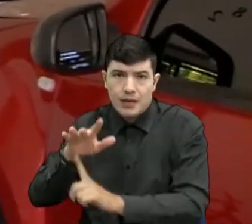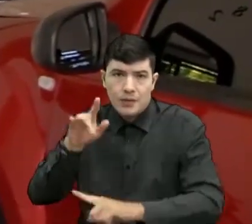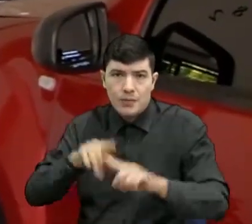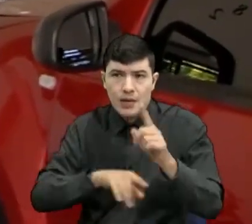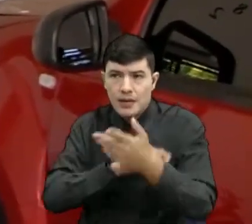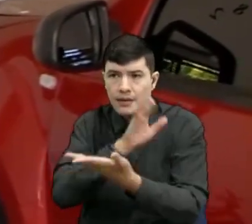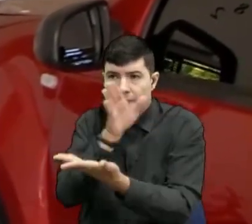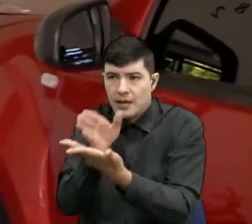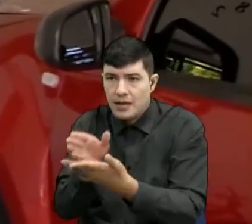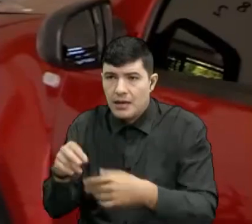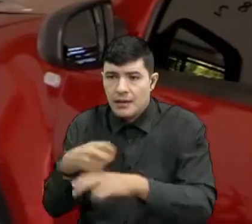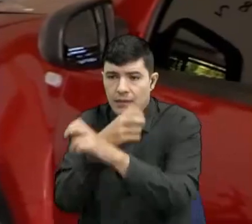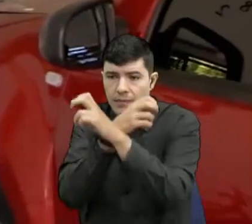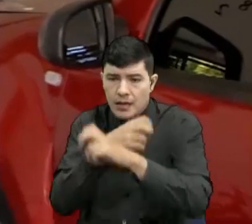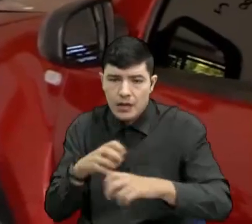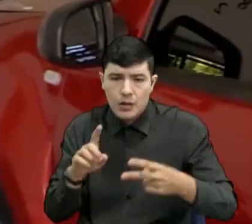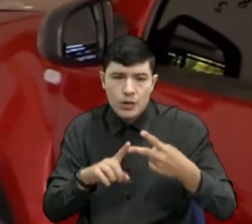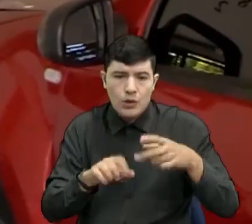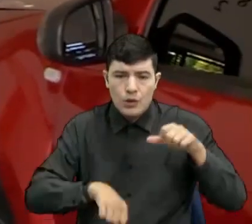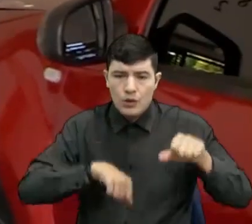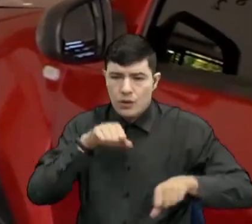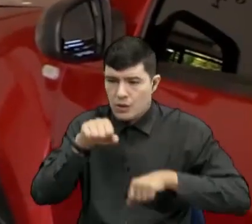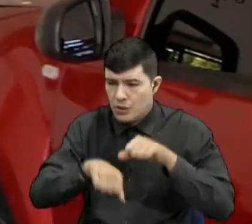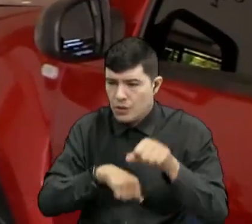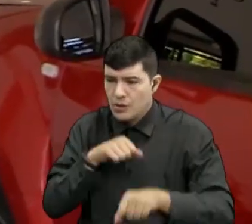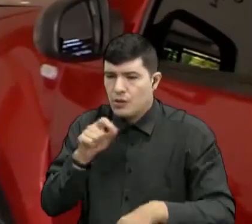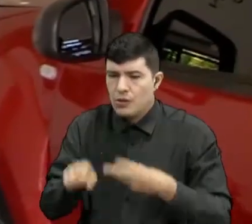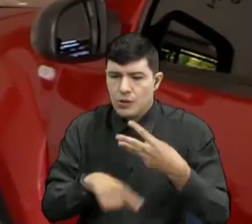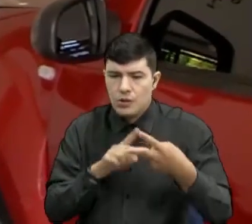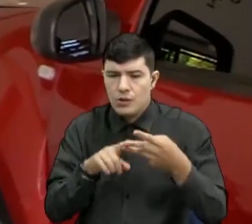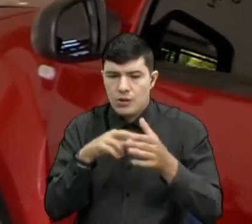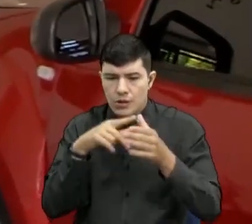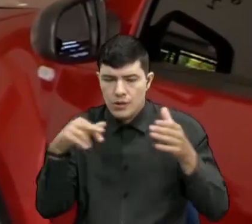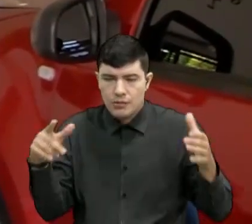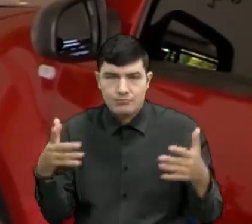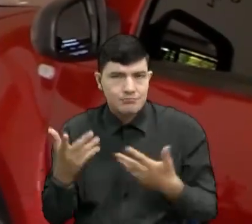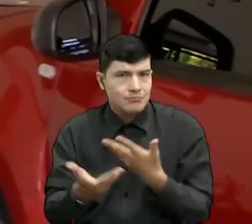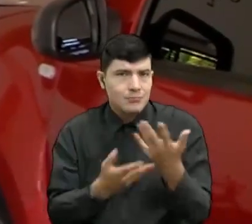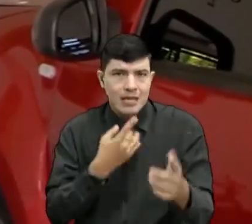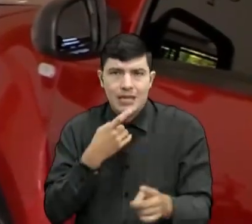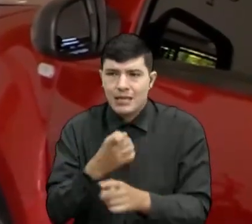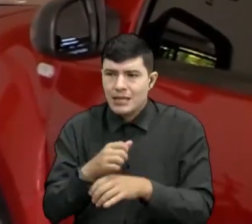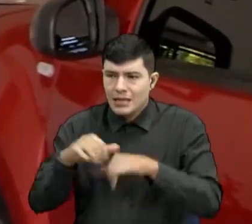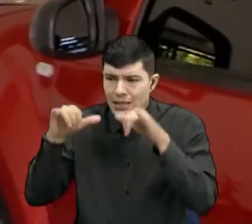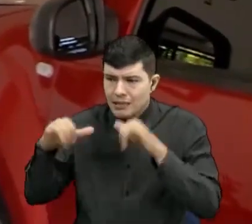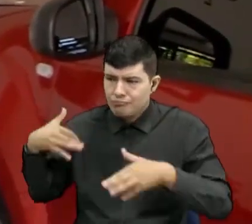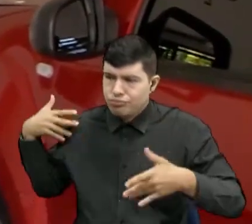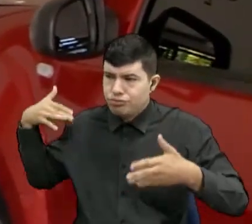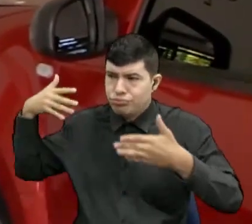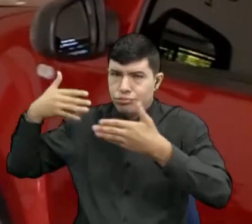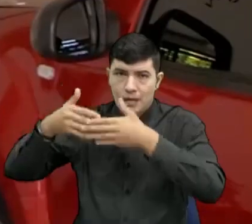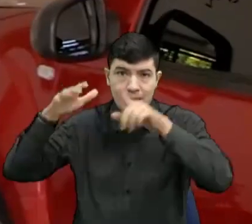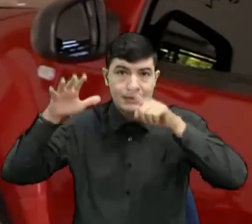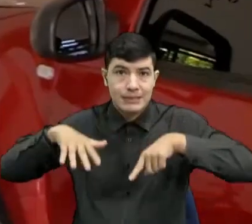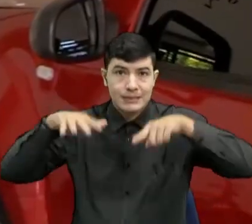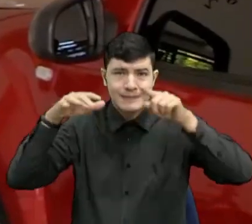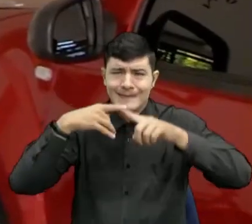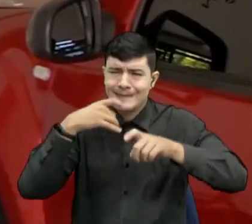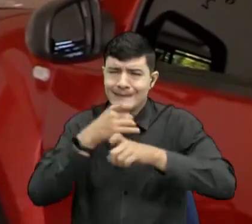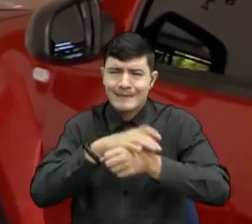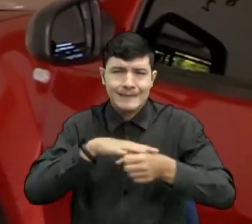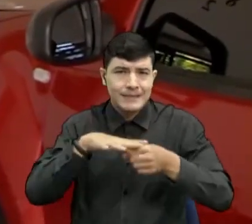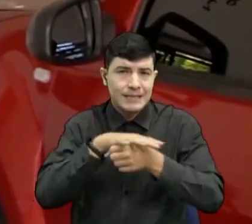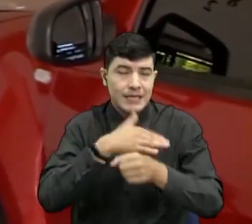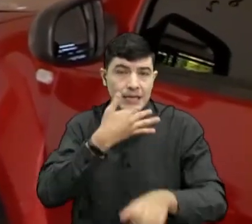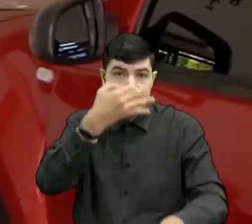al parque, andar cicla, piscina. Han estado encerrados todo este tiempo y solamente